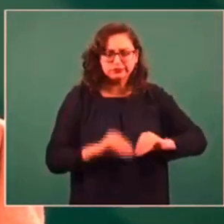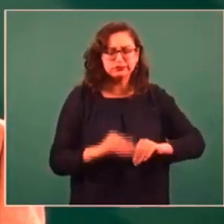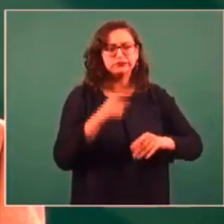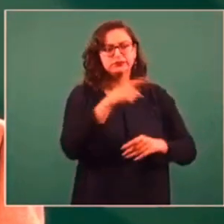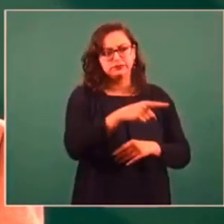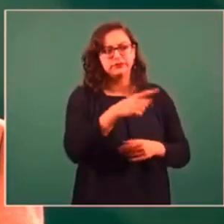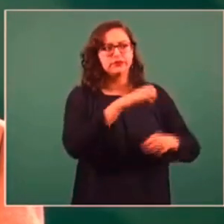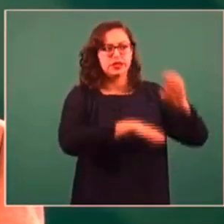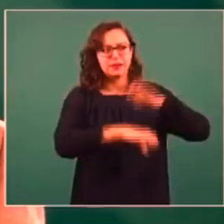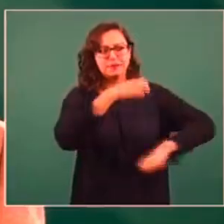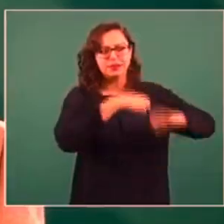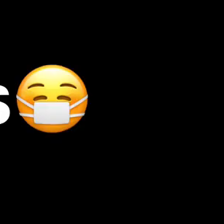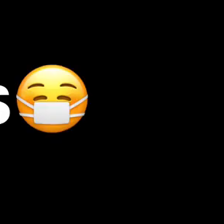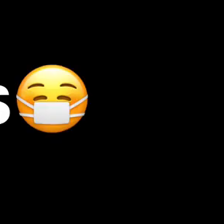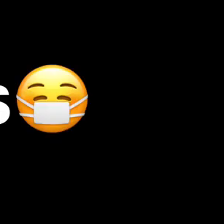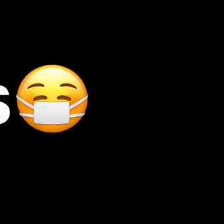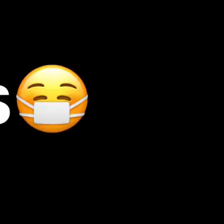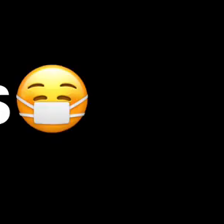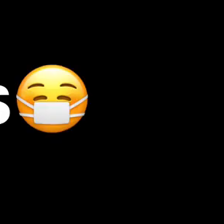que se dedican a las redes sociales.